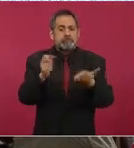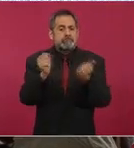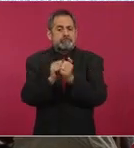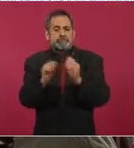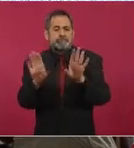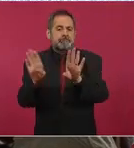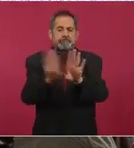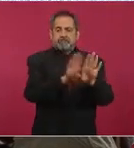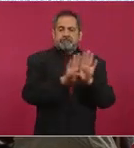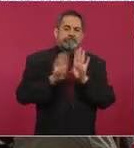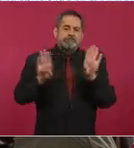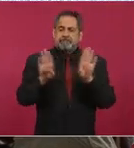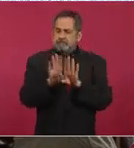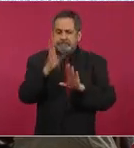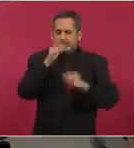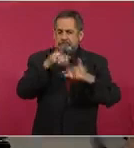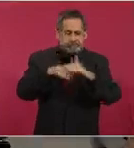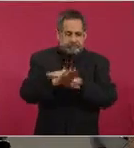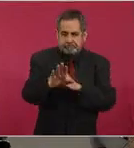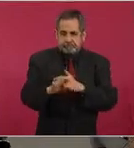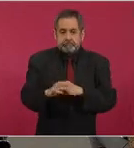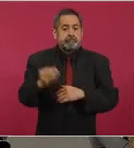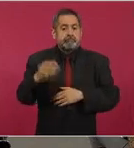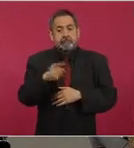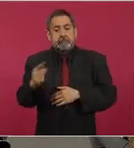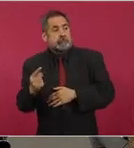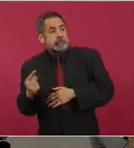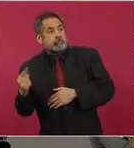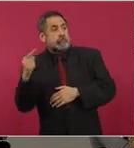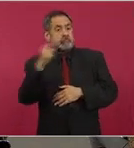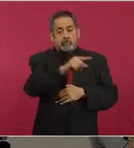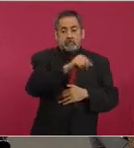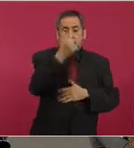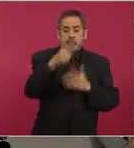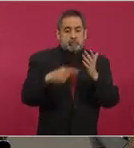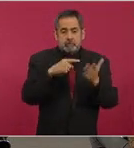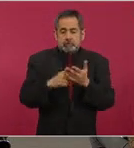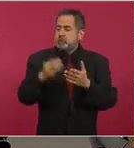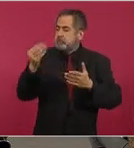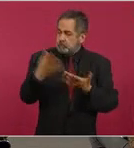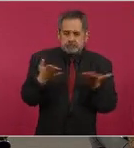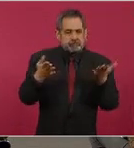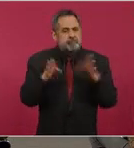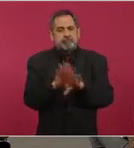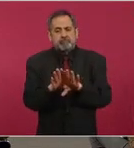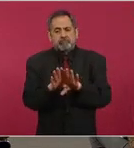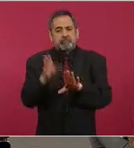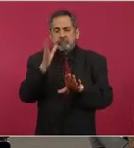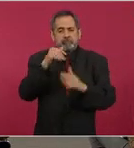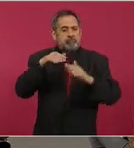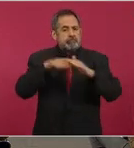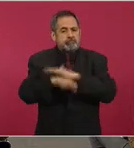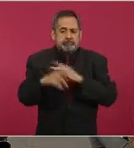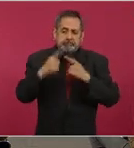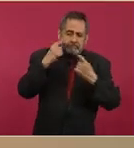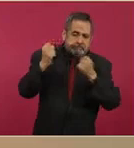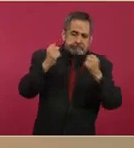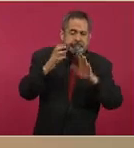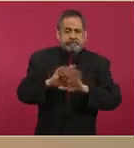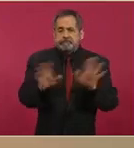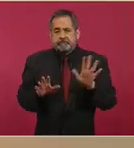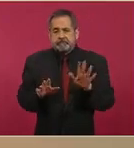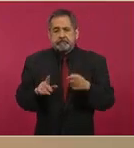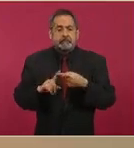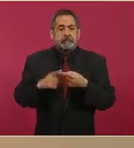local, inclusive esto aplica si van un estadio distinto al Corregidora. Las categorías de básicas y femenil también jugarán